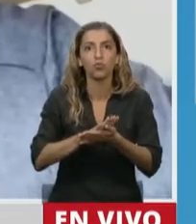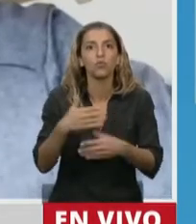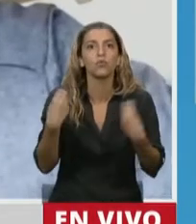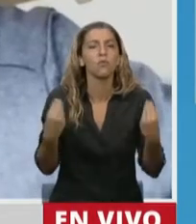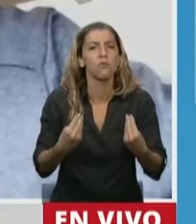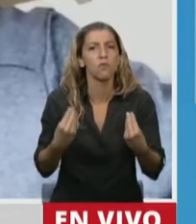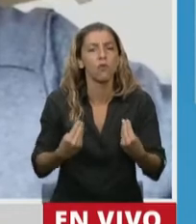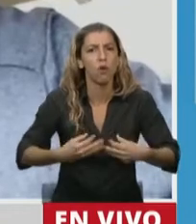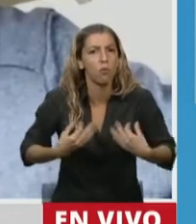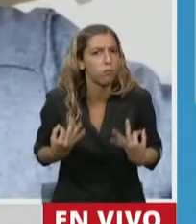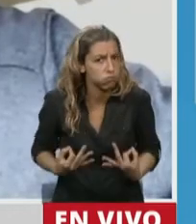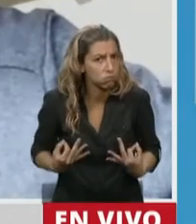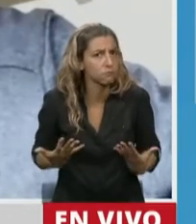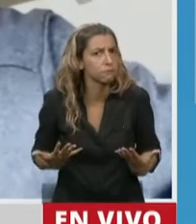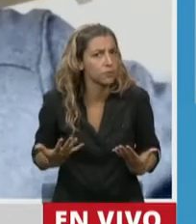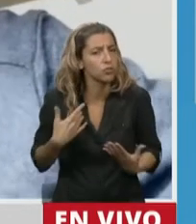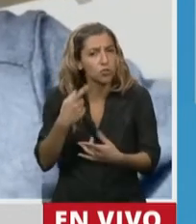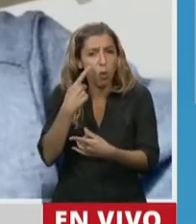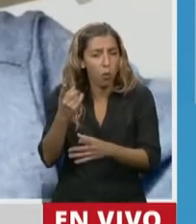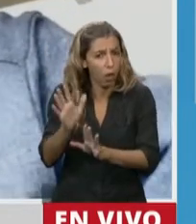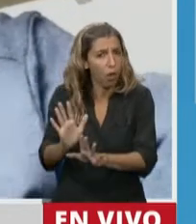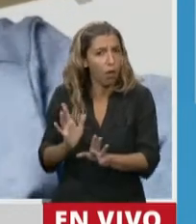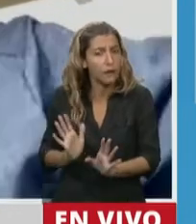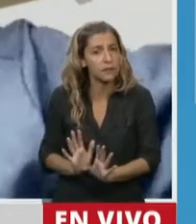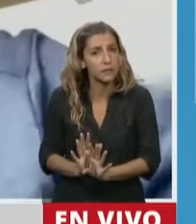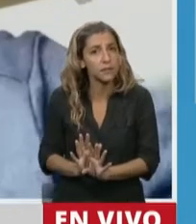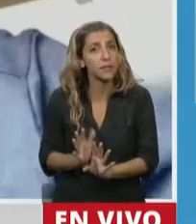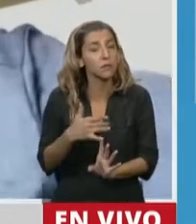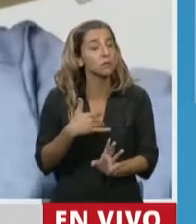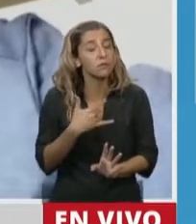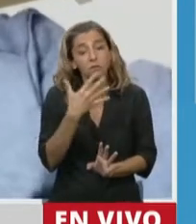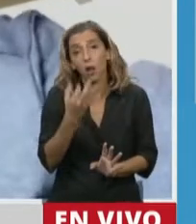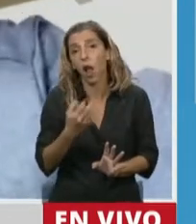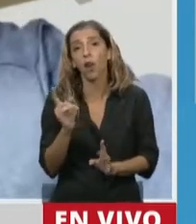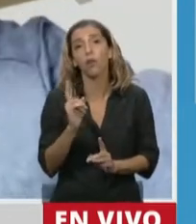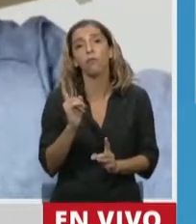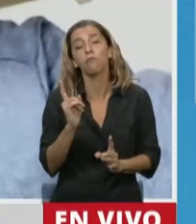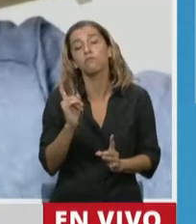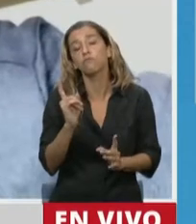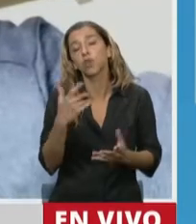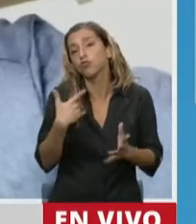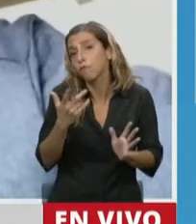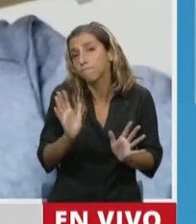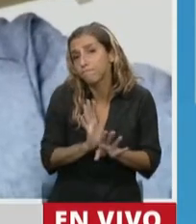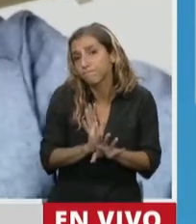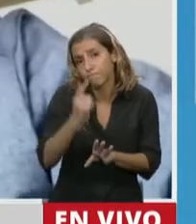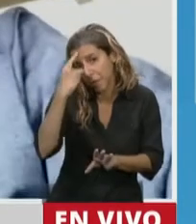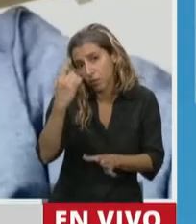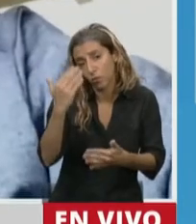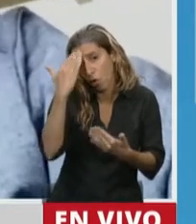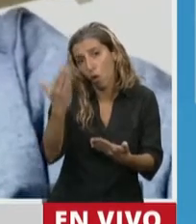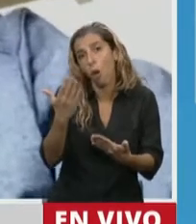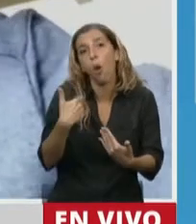veo con problemas identitarios, permítame, Presidente, y me caigo mucho más allá, y rindo un homenaje con esto